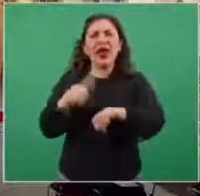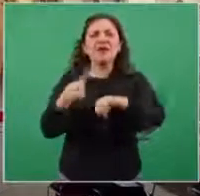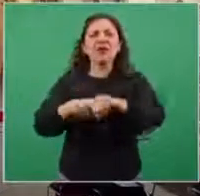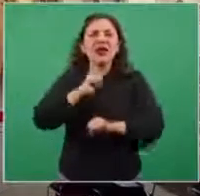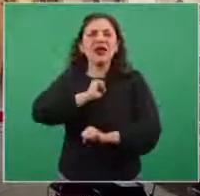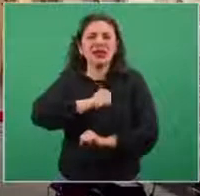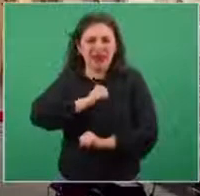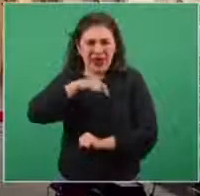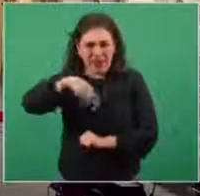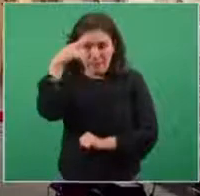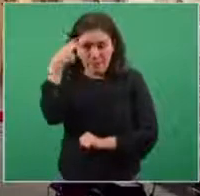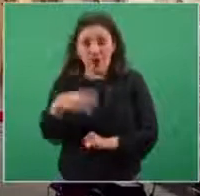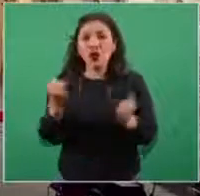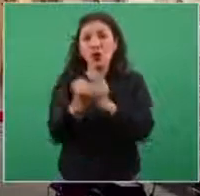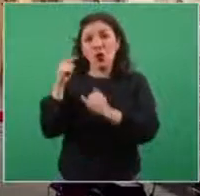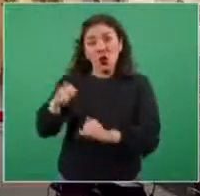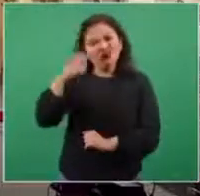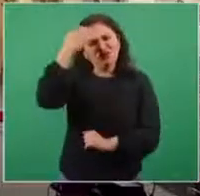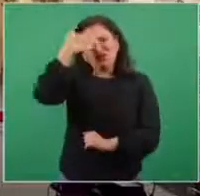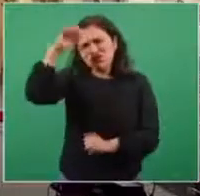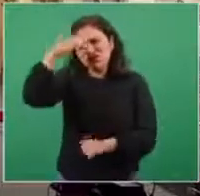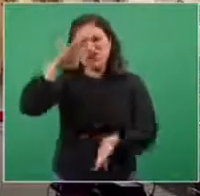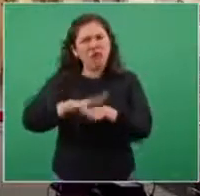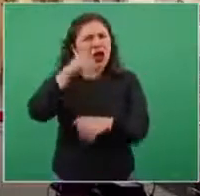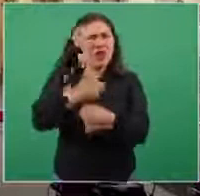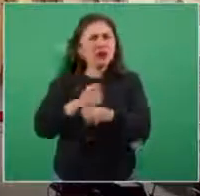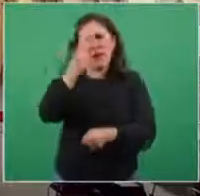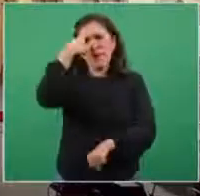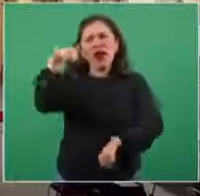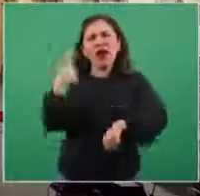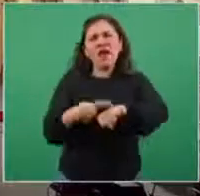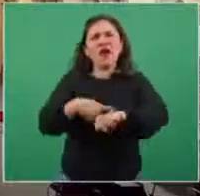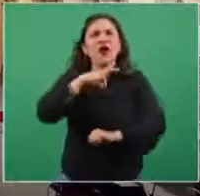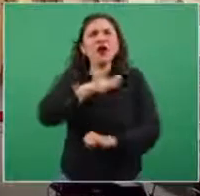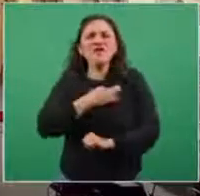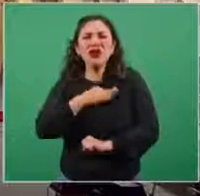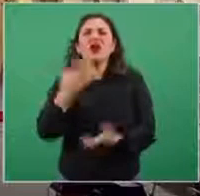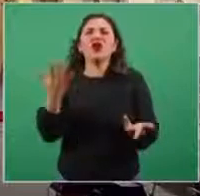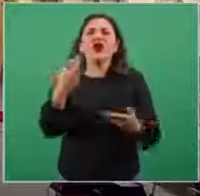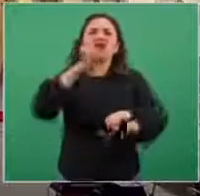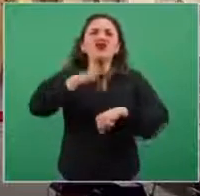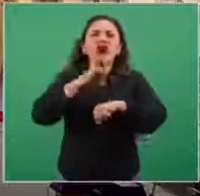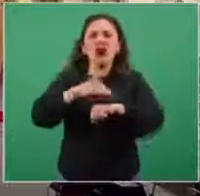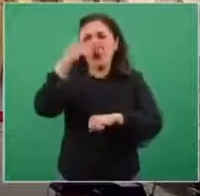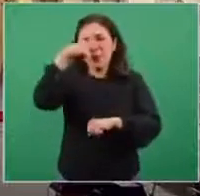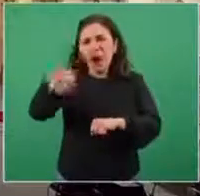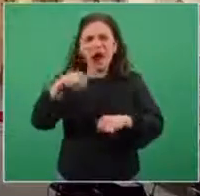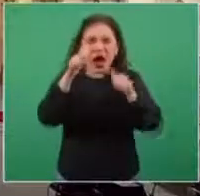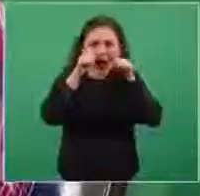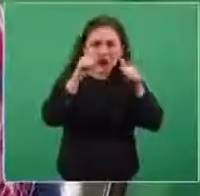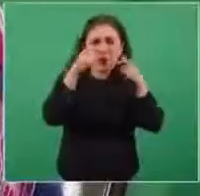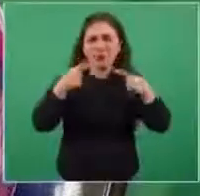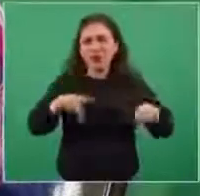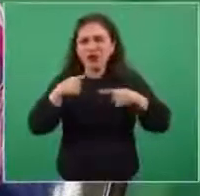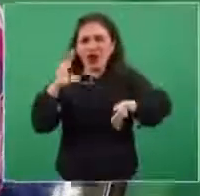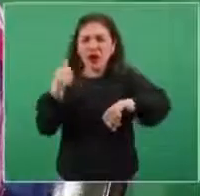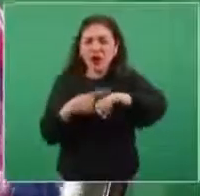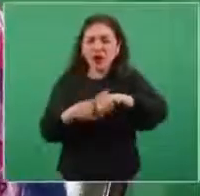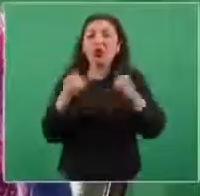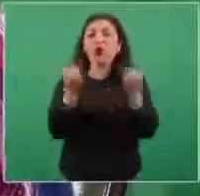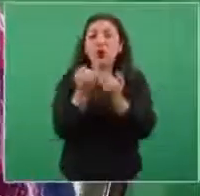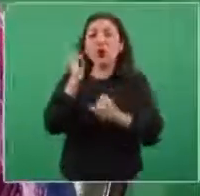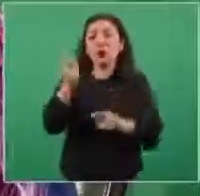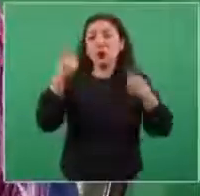y también experta, infectóloga y médica internista, quien además es la responsable de control de